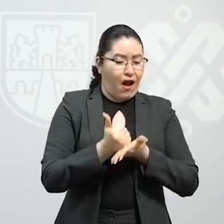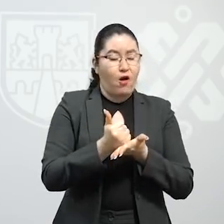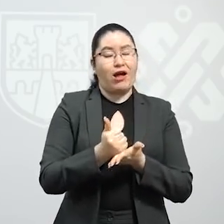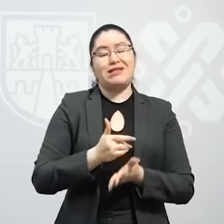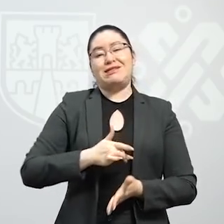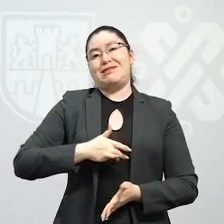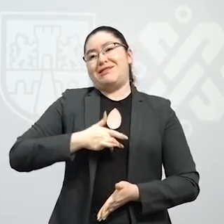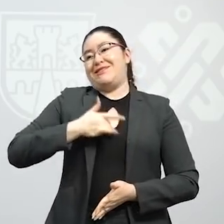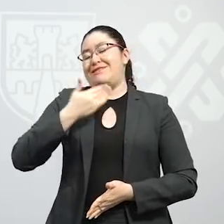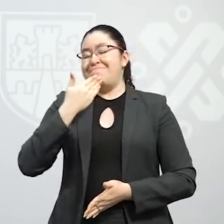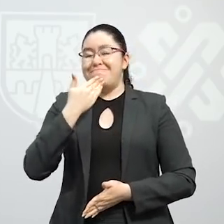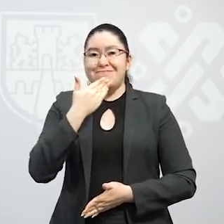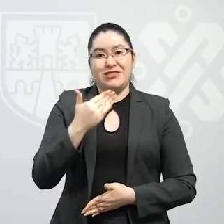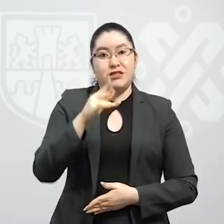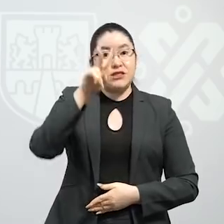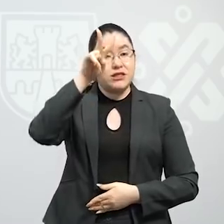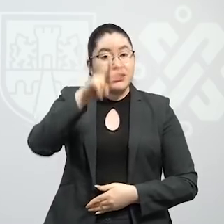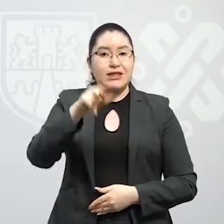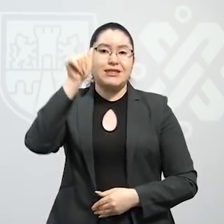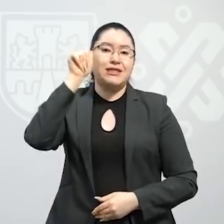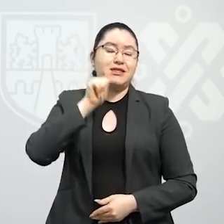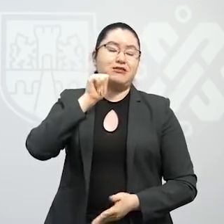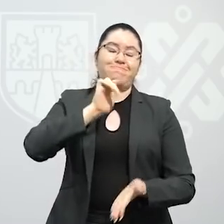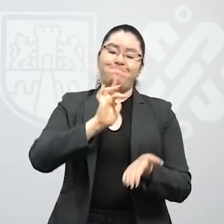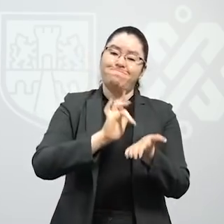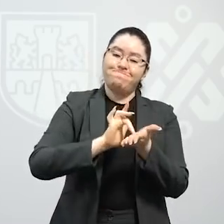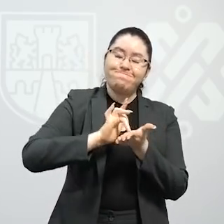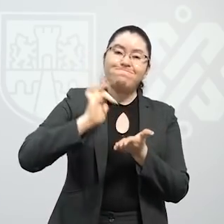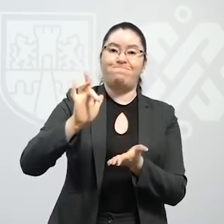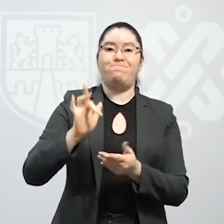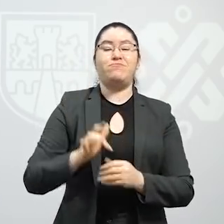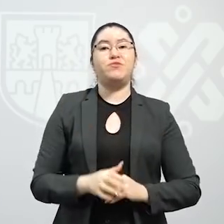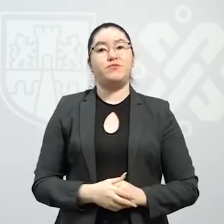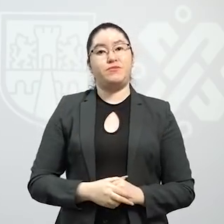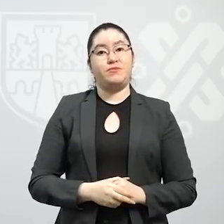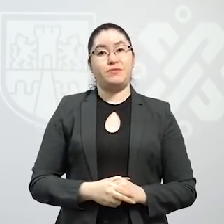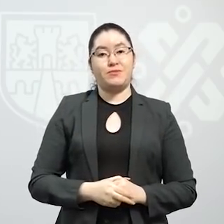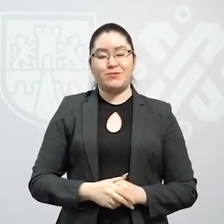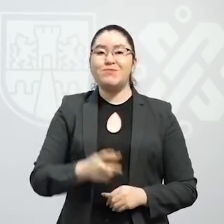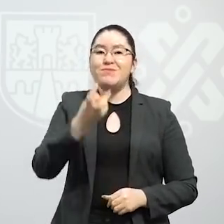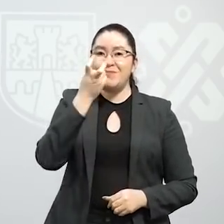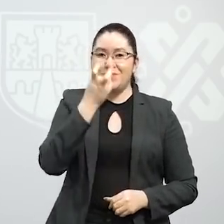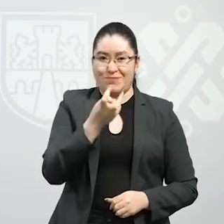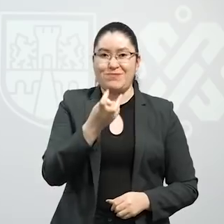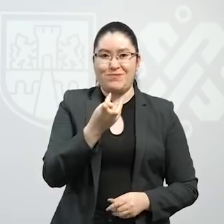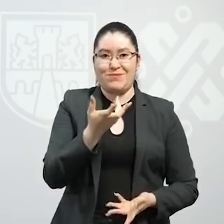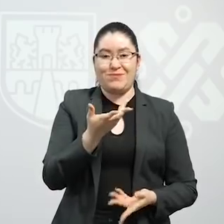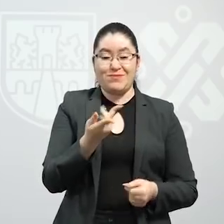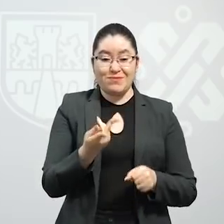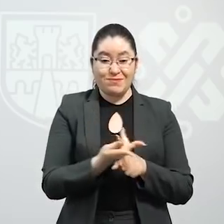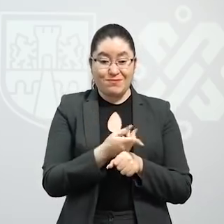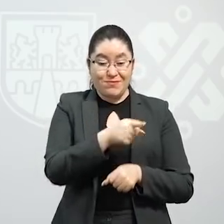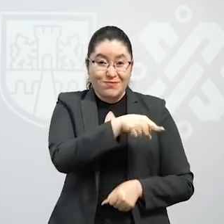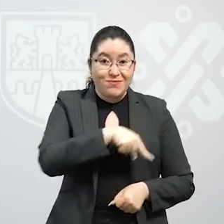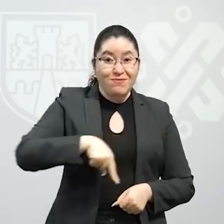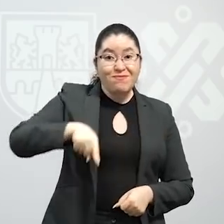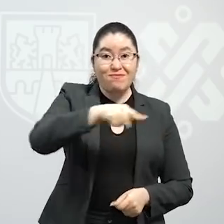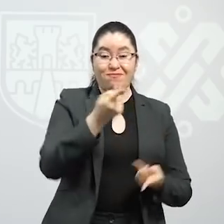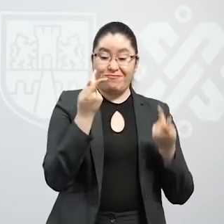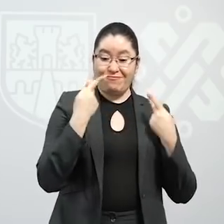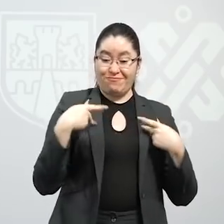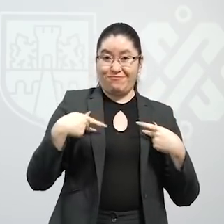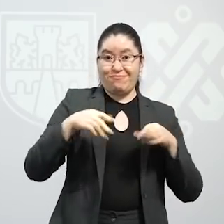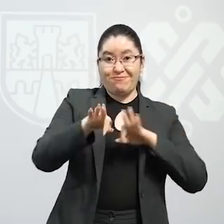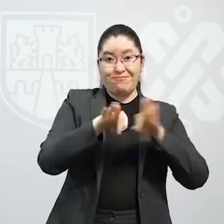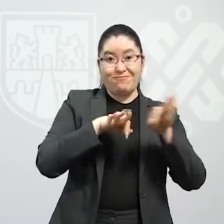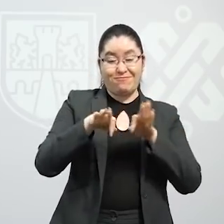y siempre les estaremos eternamente agradecidos. Y justamente lo bueno es que son ellos,